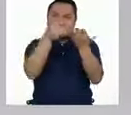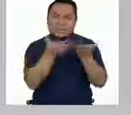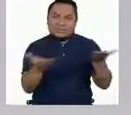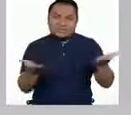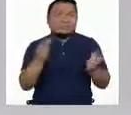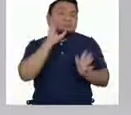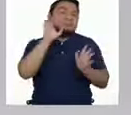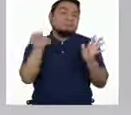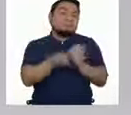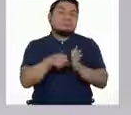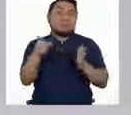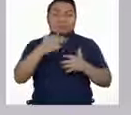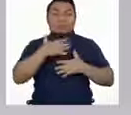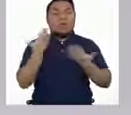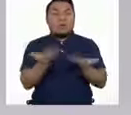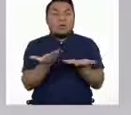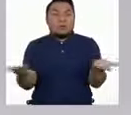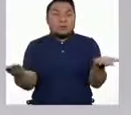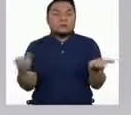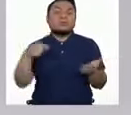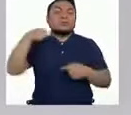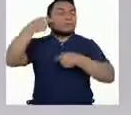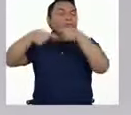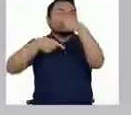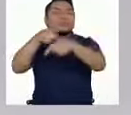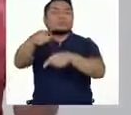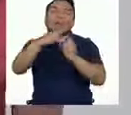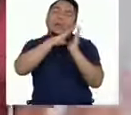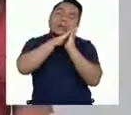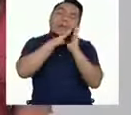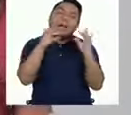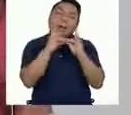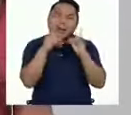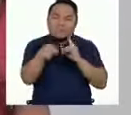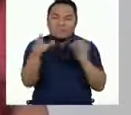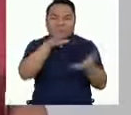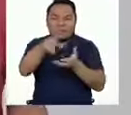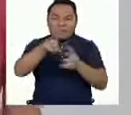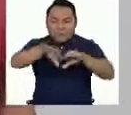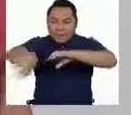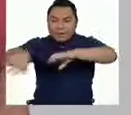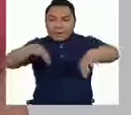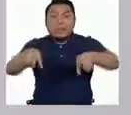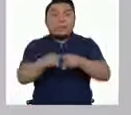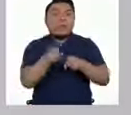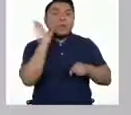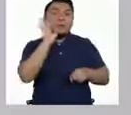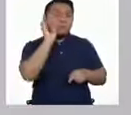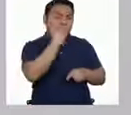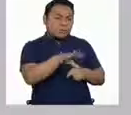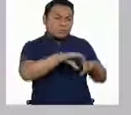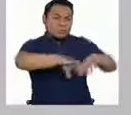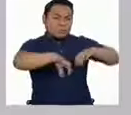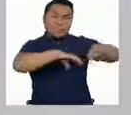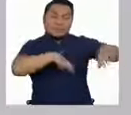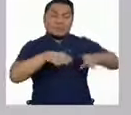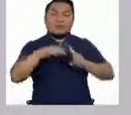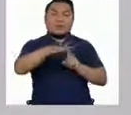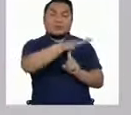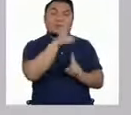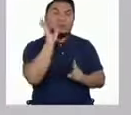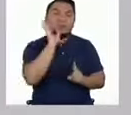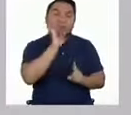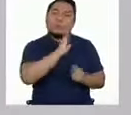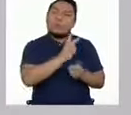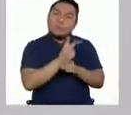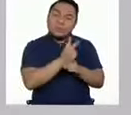ejemplo, para ordenar nuestros objetos todos los días y para separar nuestros residuos cuidando el ambiente. Las matemáticas son